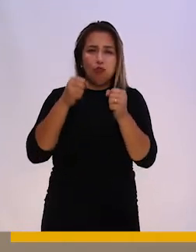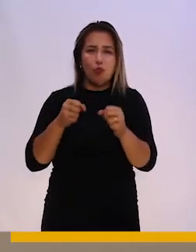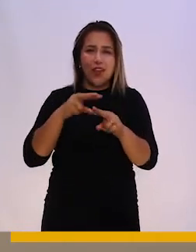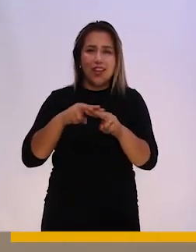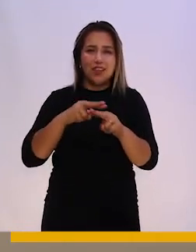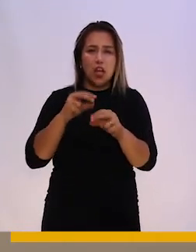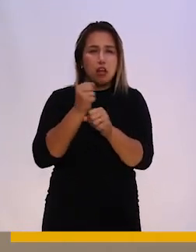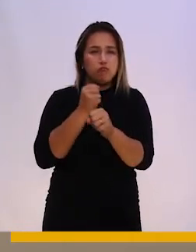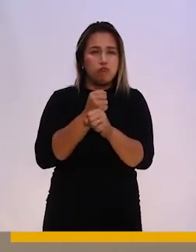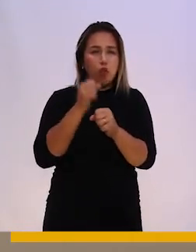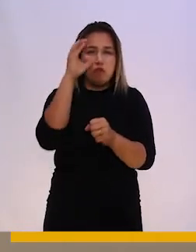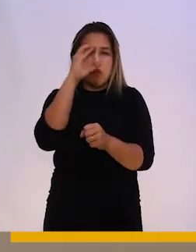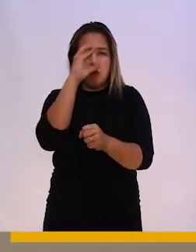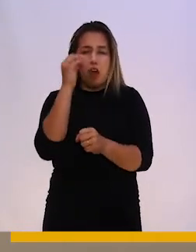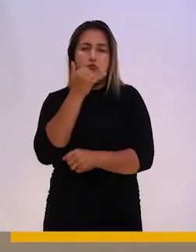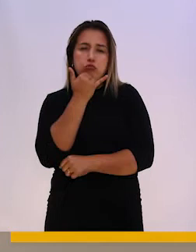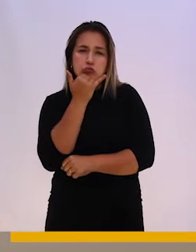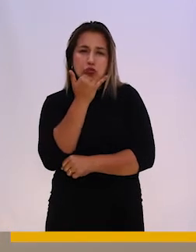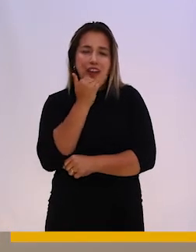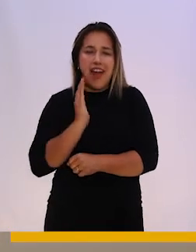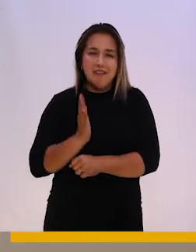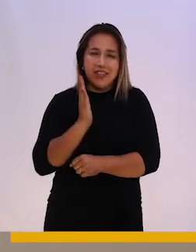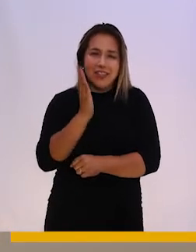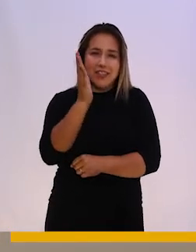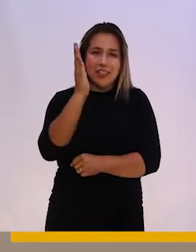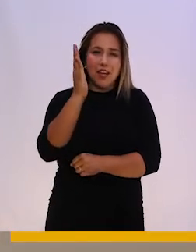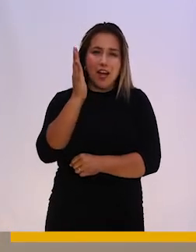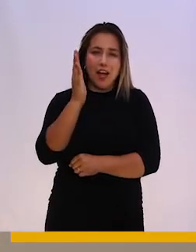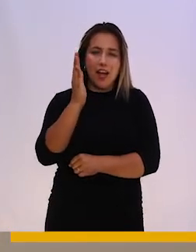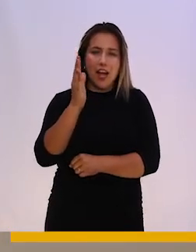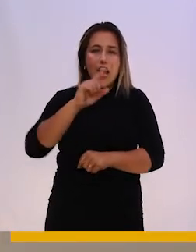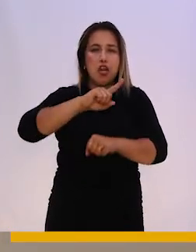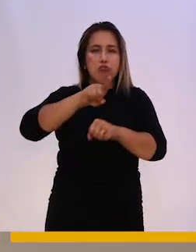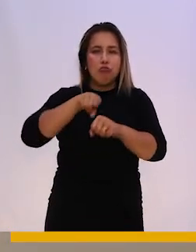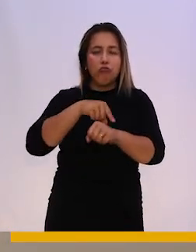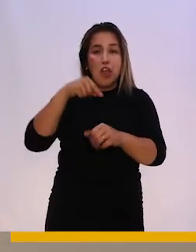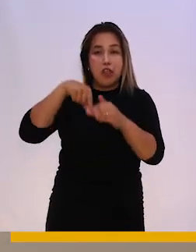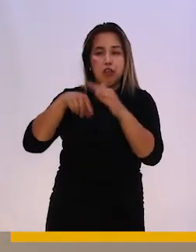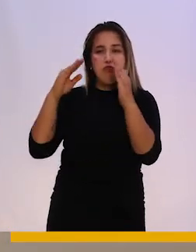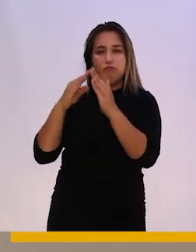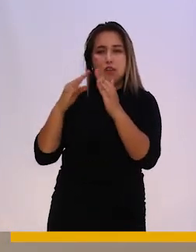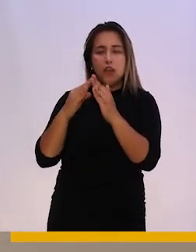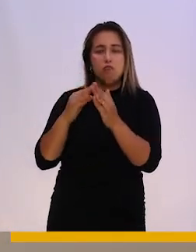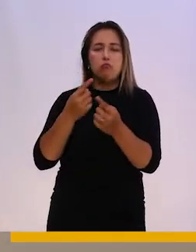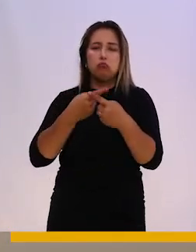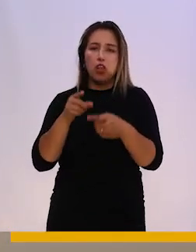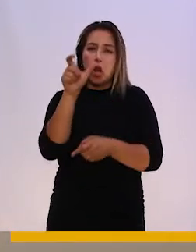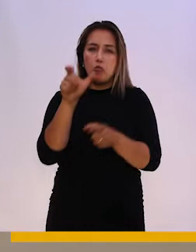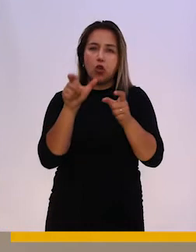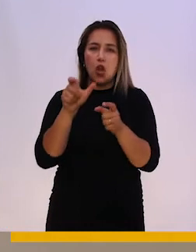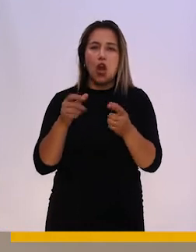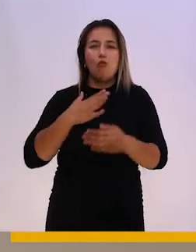avanzar y mantener su rutina dentro de casa. Las personas que les gusta viajar pueden buscar también infinidad de información en